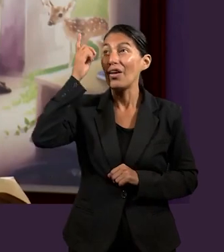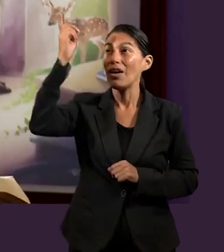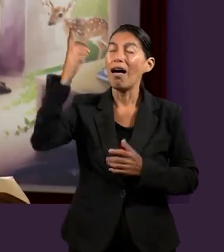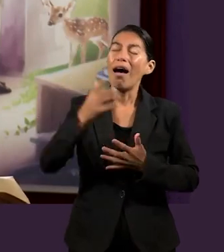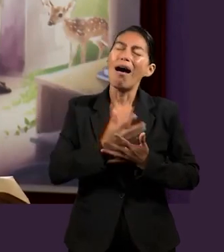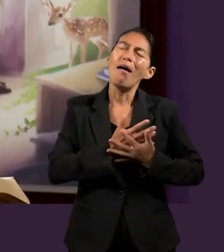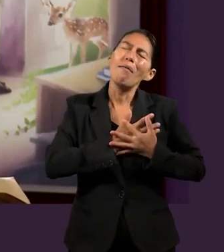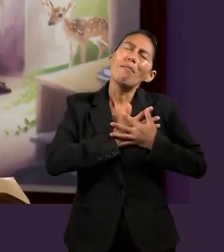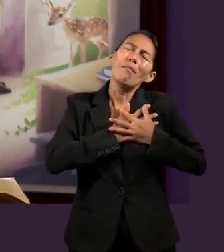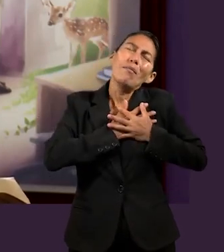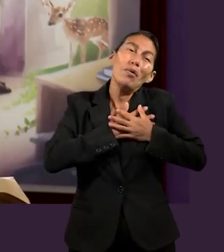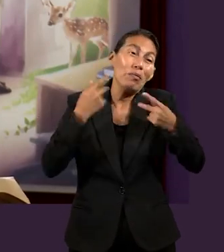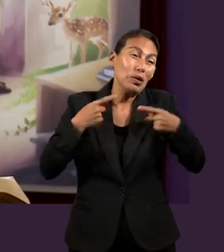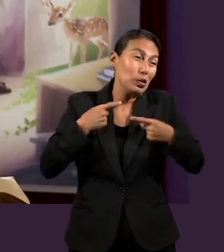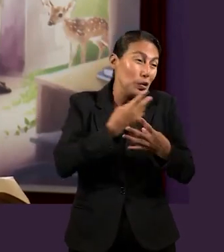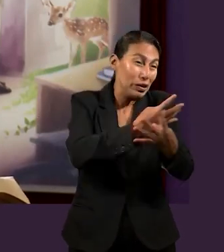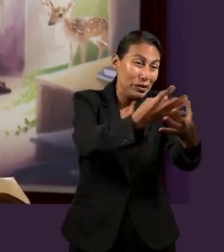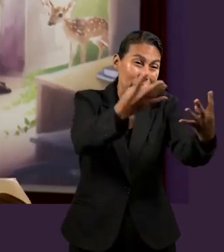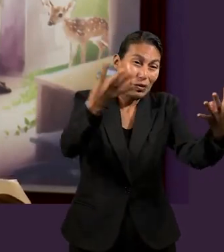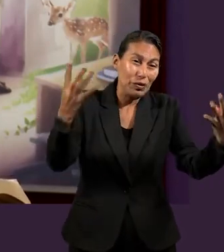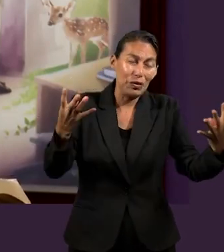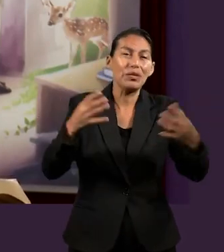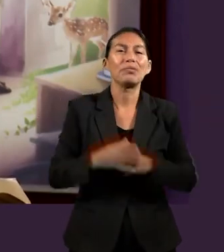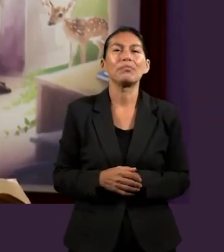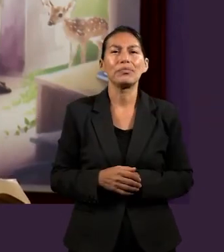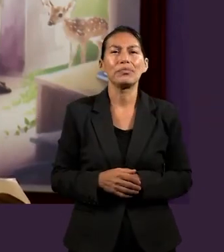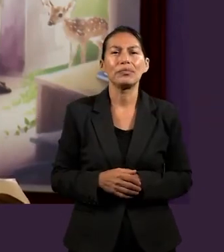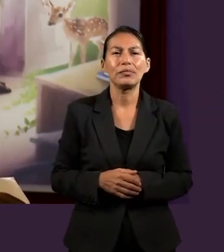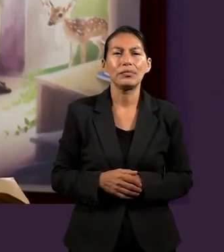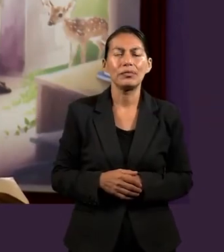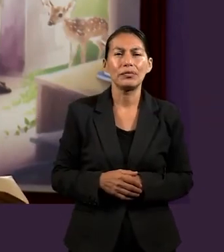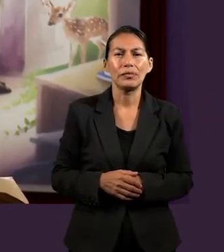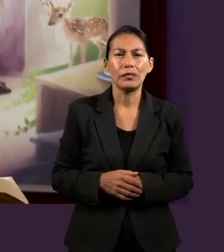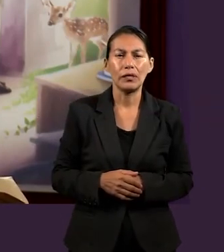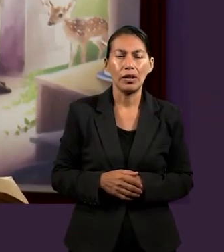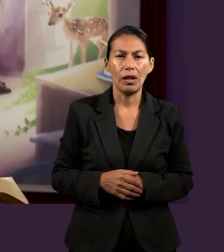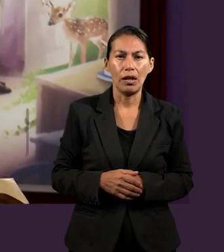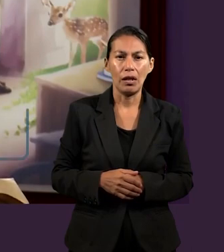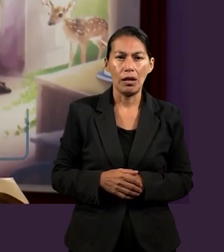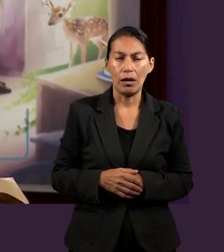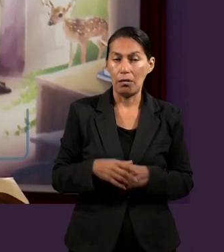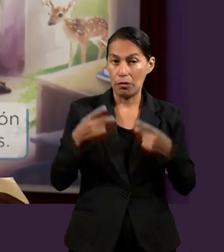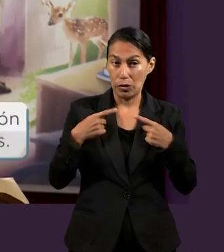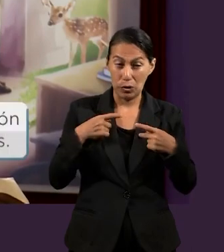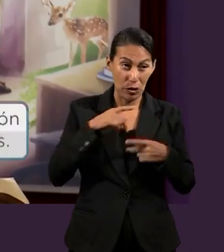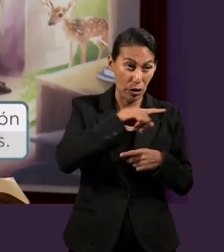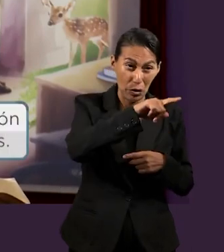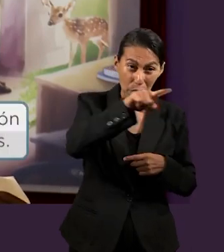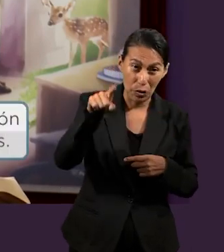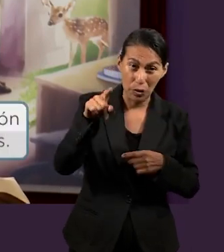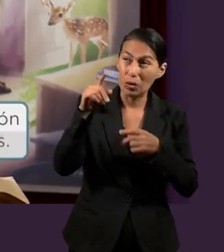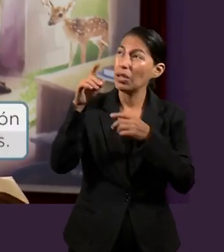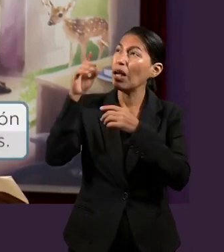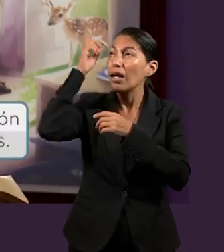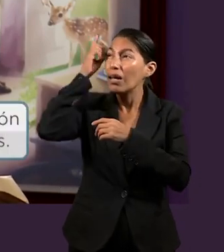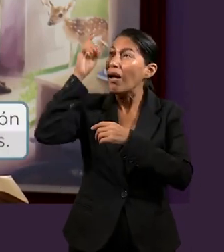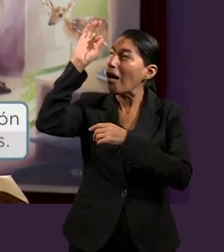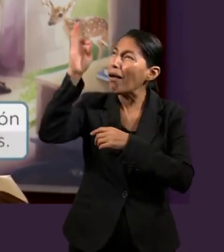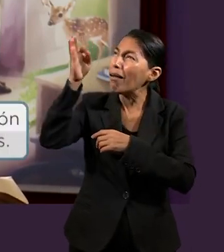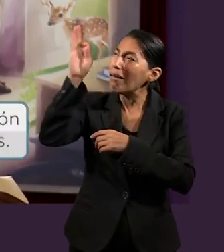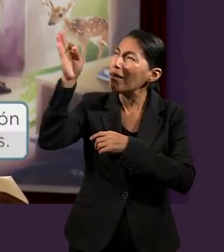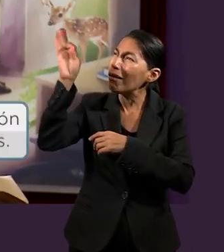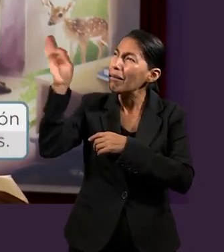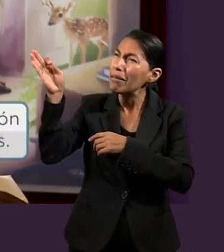el gran amor de Dios es hacia toda la humanidad. Y prácticamente para todo aquel que la acepta,